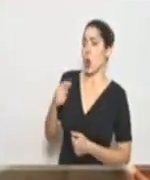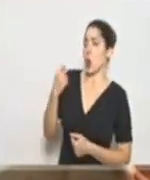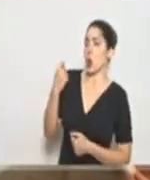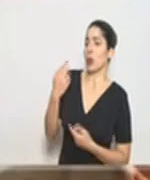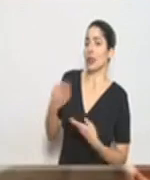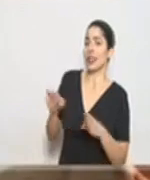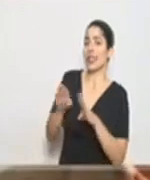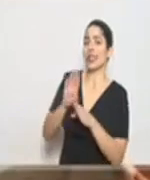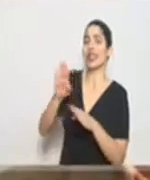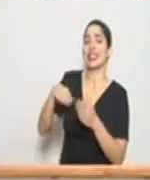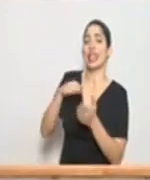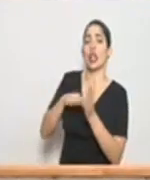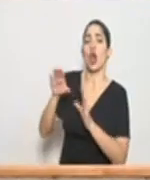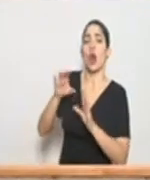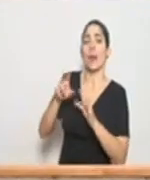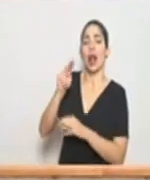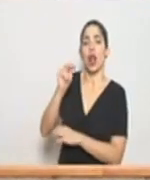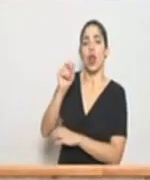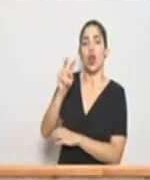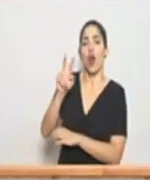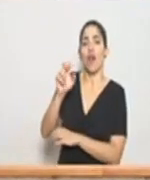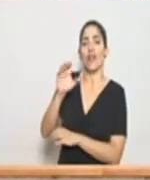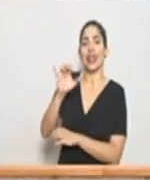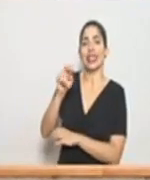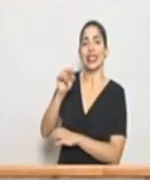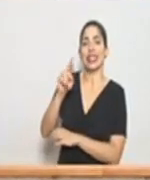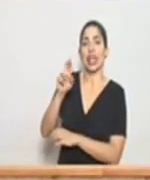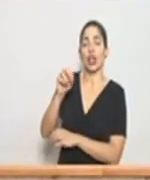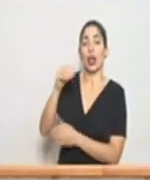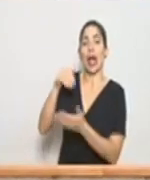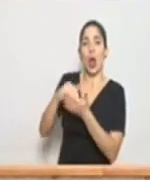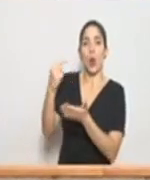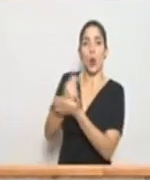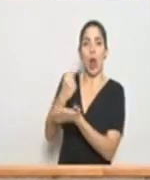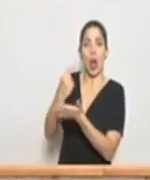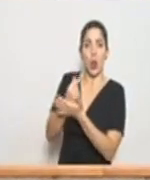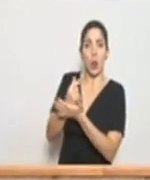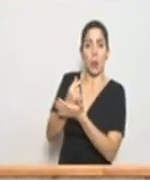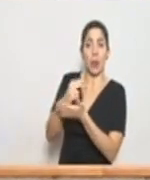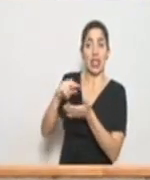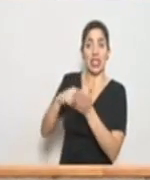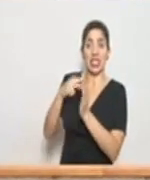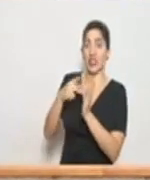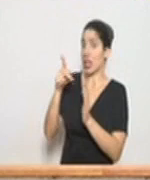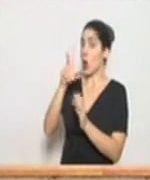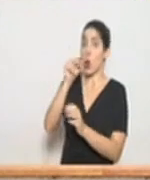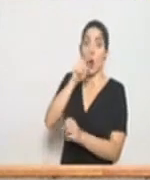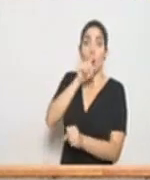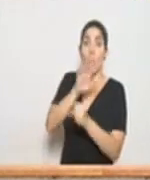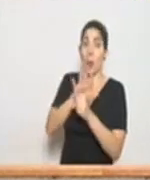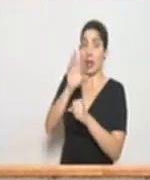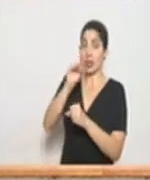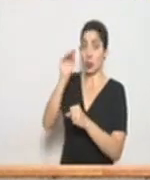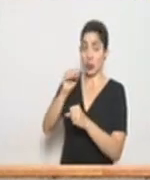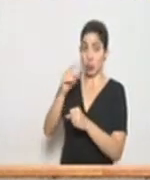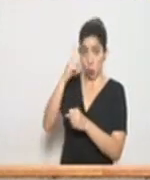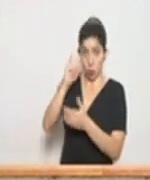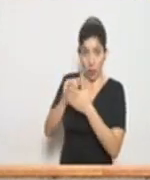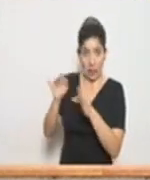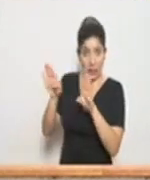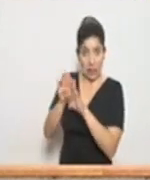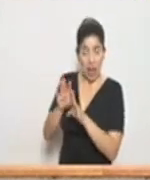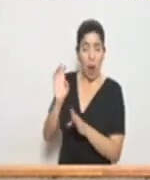cerraron el centro comerciano a centro guadalupe la medida es por incumplimiento del 50% de capacidad o hay bueno esto